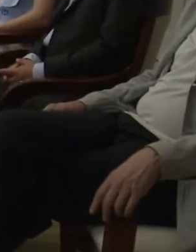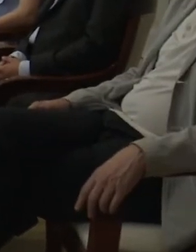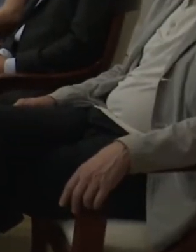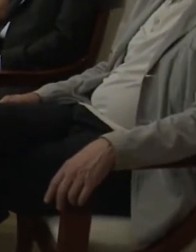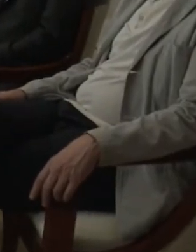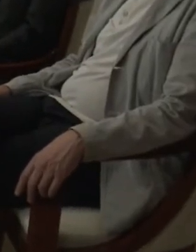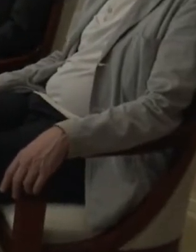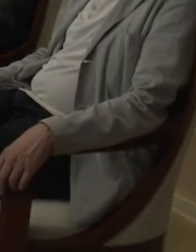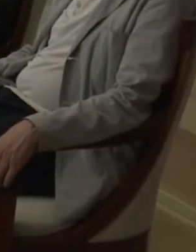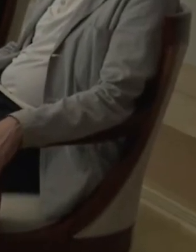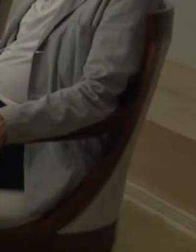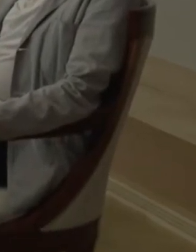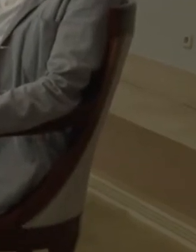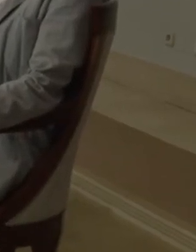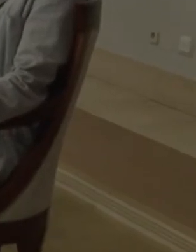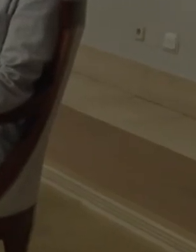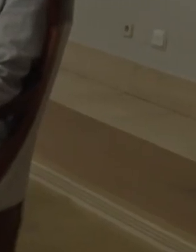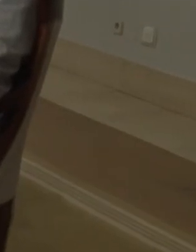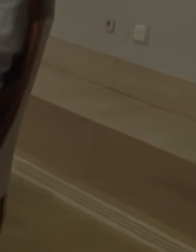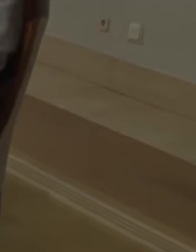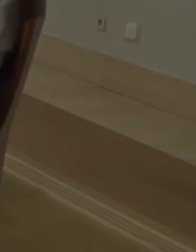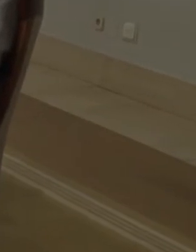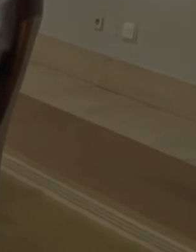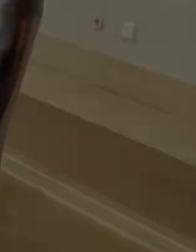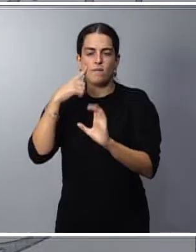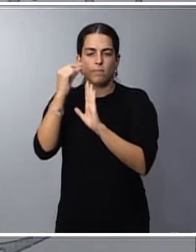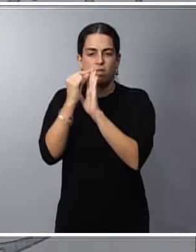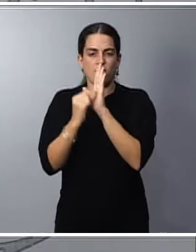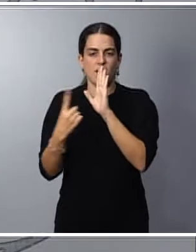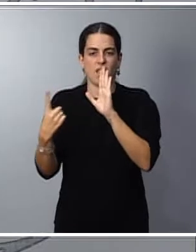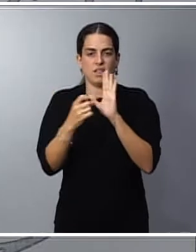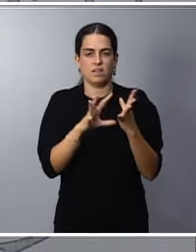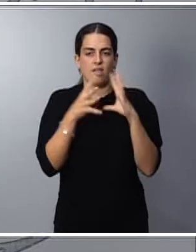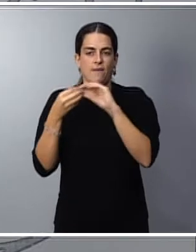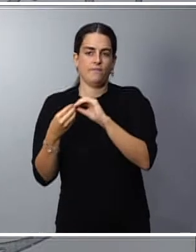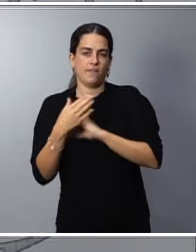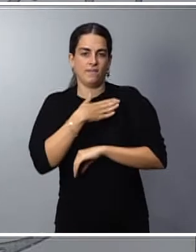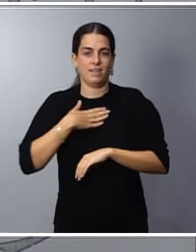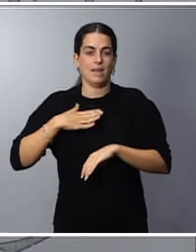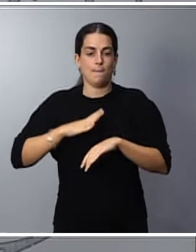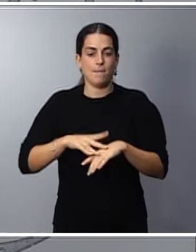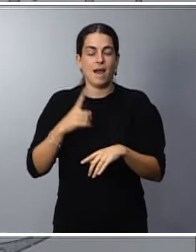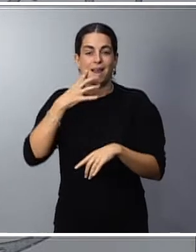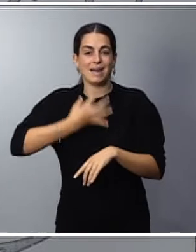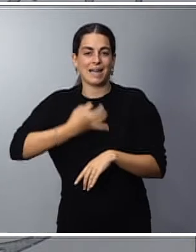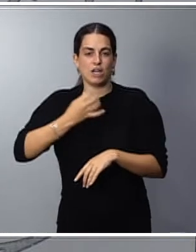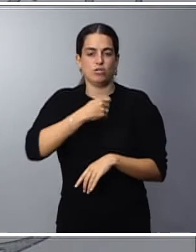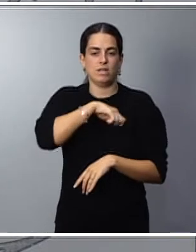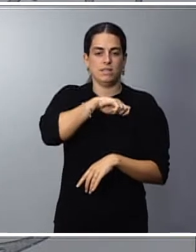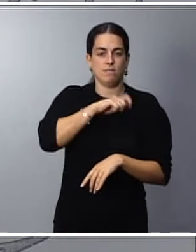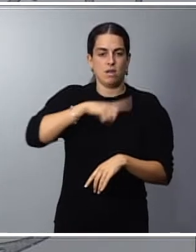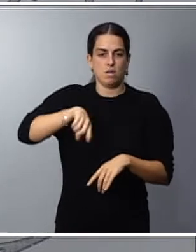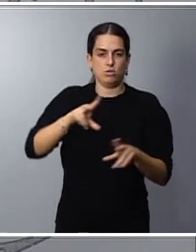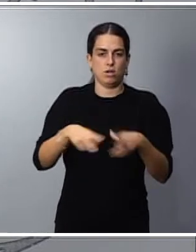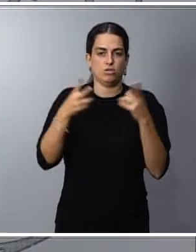ancotencimientos, de que se adoptan las medidas necesarias para minimizar los riesgos en nuestro país, en nuestra sociedad, que en estos días